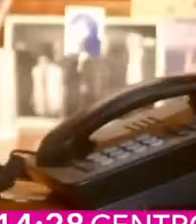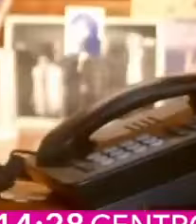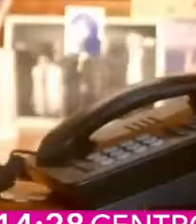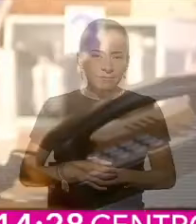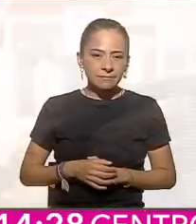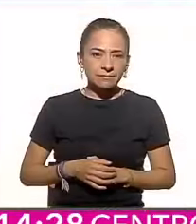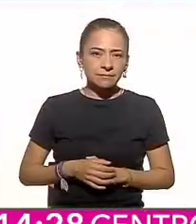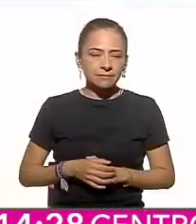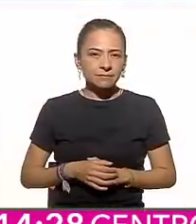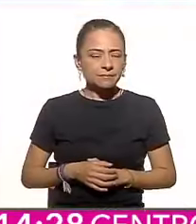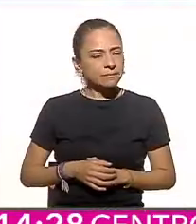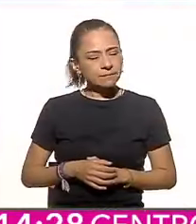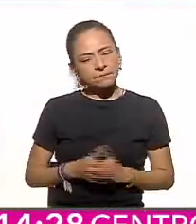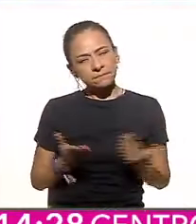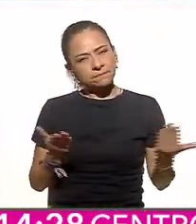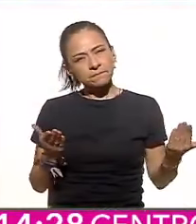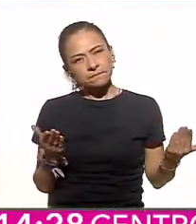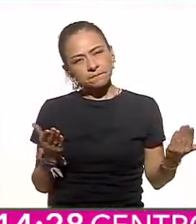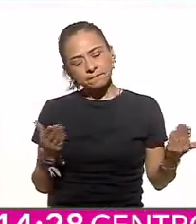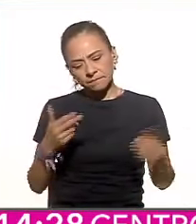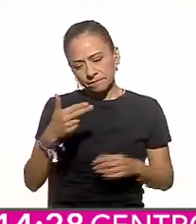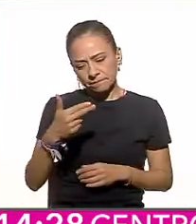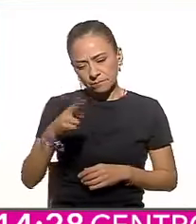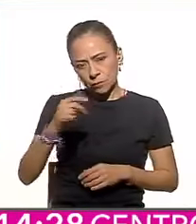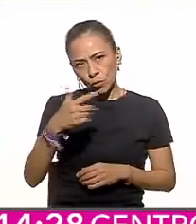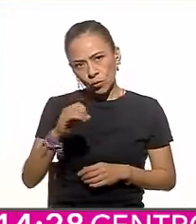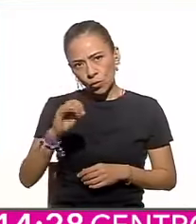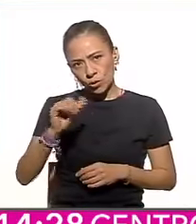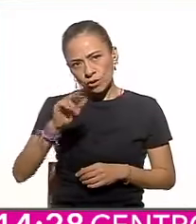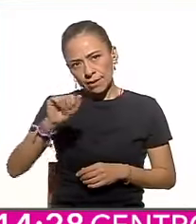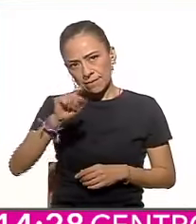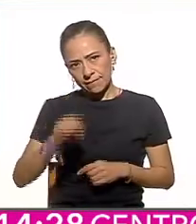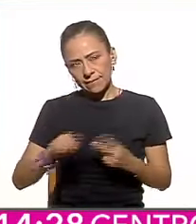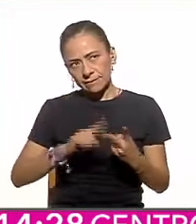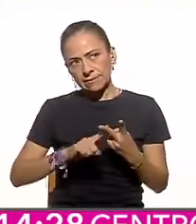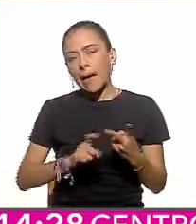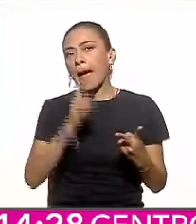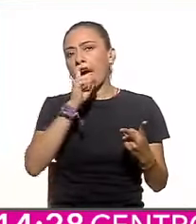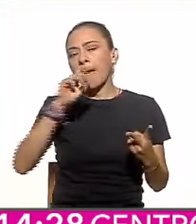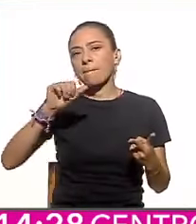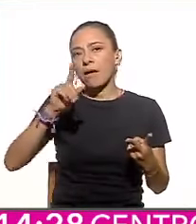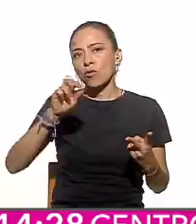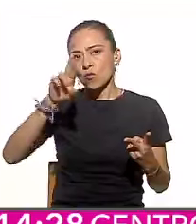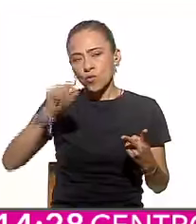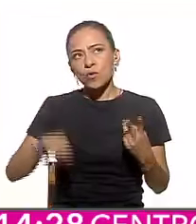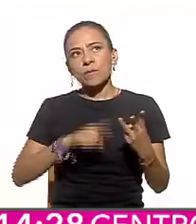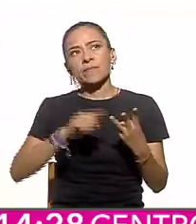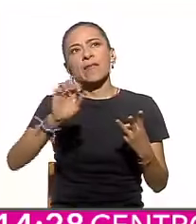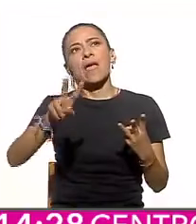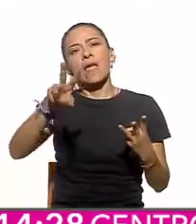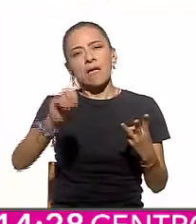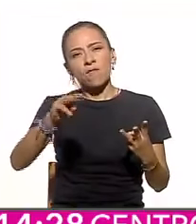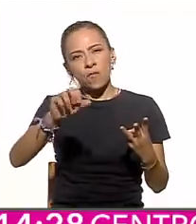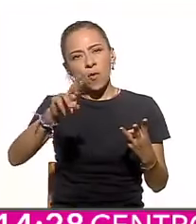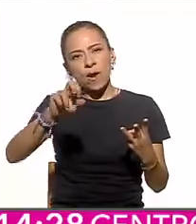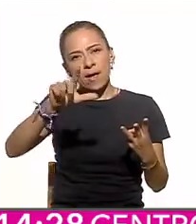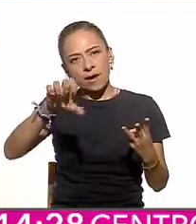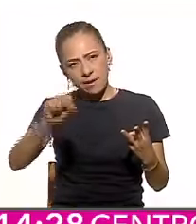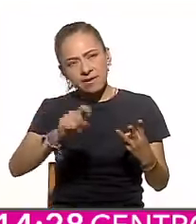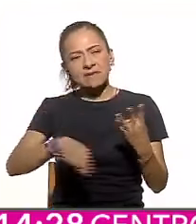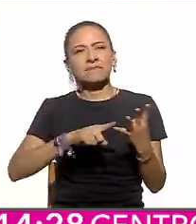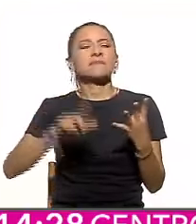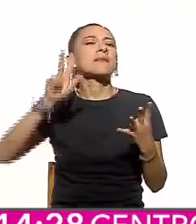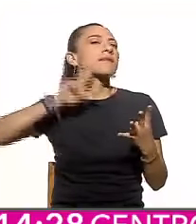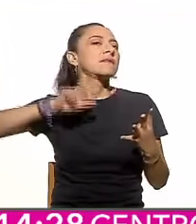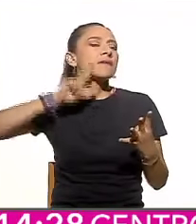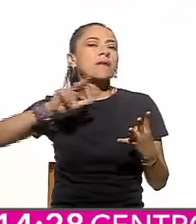Muy distinto al de Hugo Chávez y Nicolás Maduro, al de Evo Morales, al del propio Lula